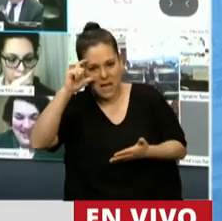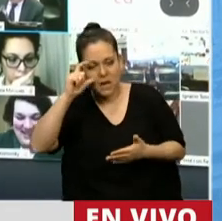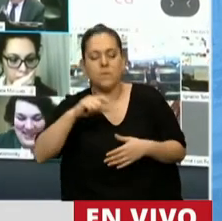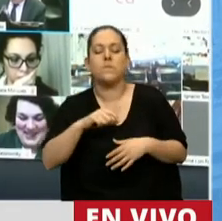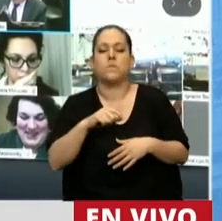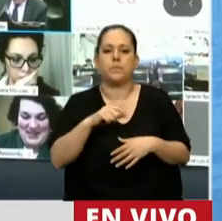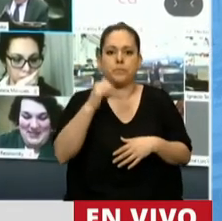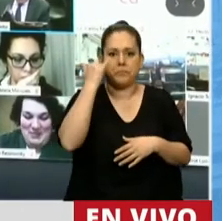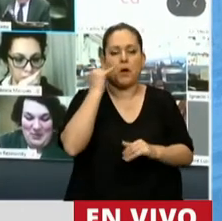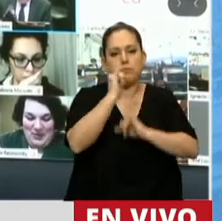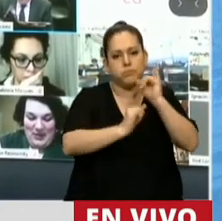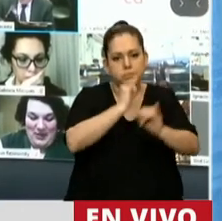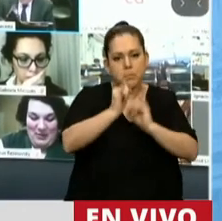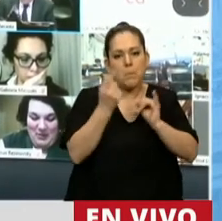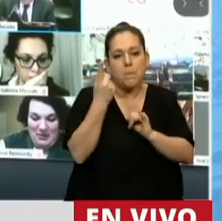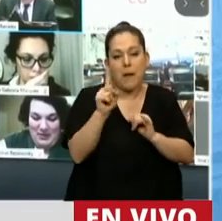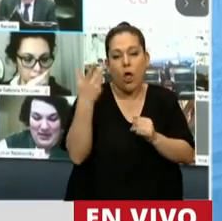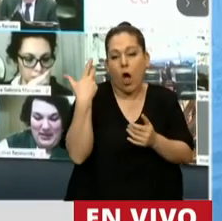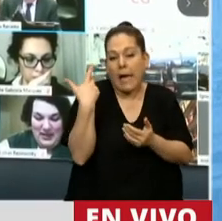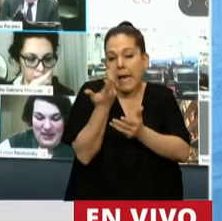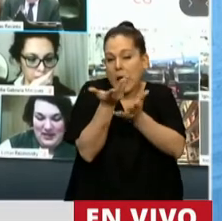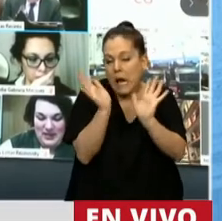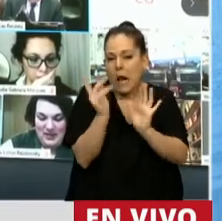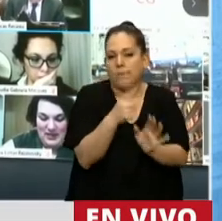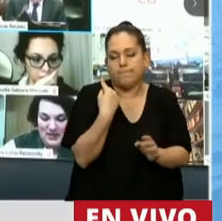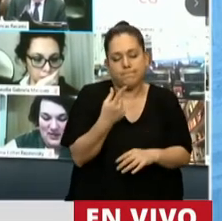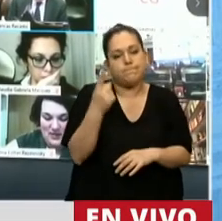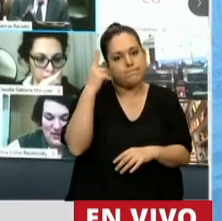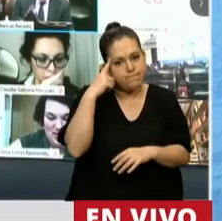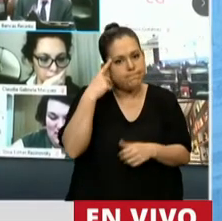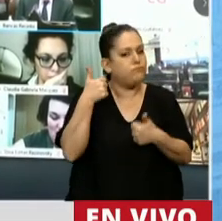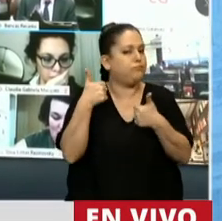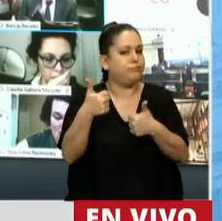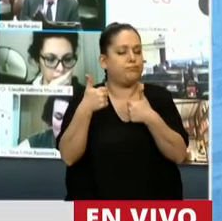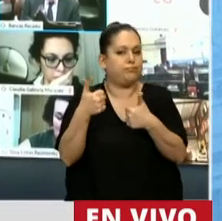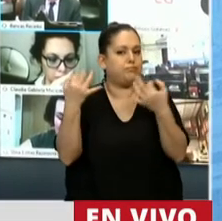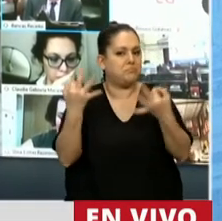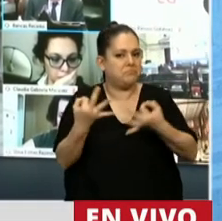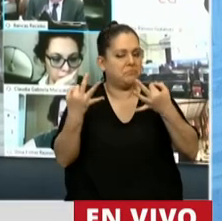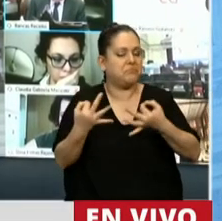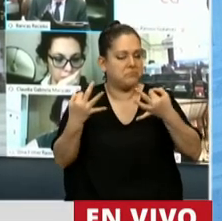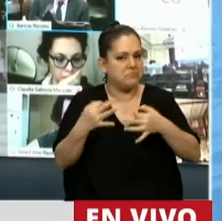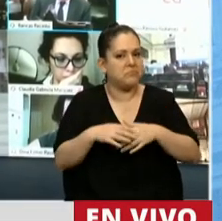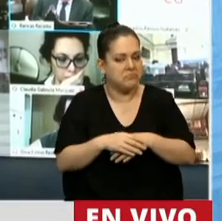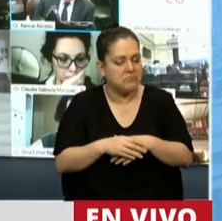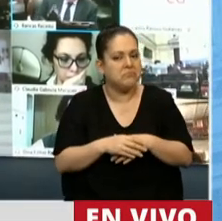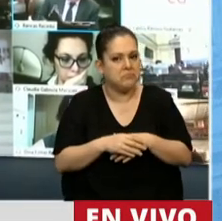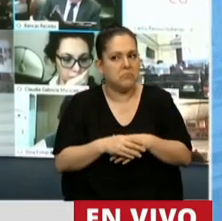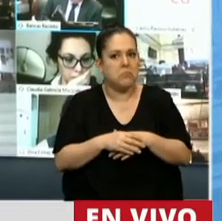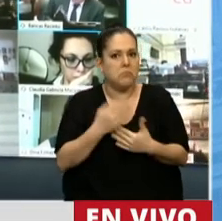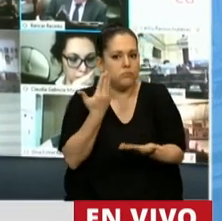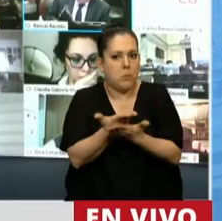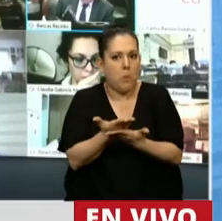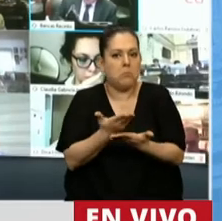pero en términos generales, nos parece positivo que avancemos en estas